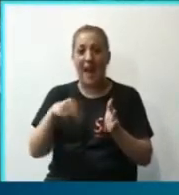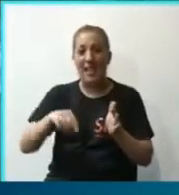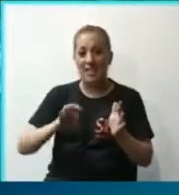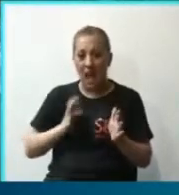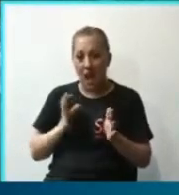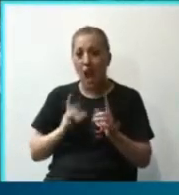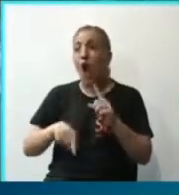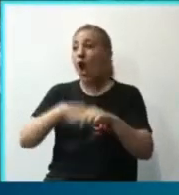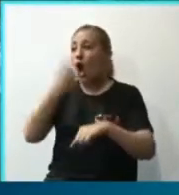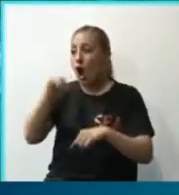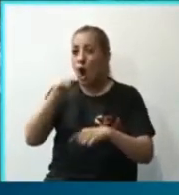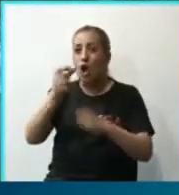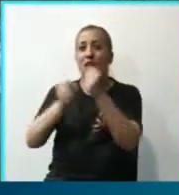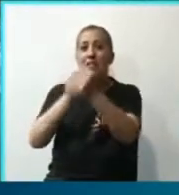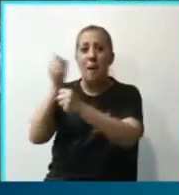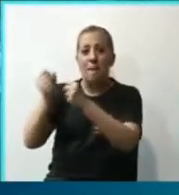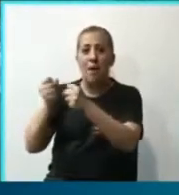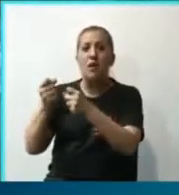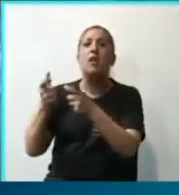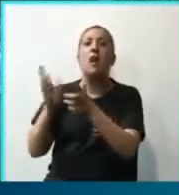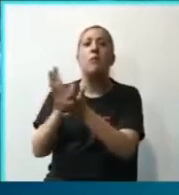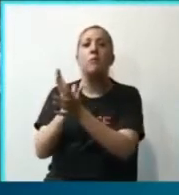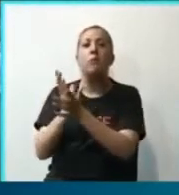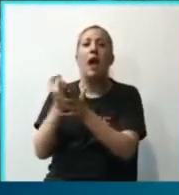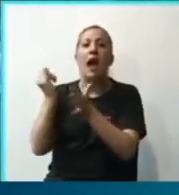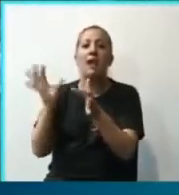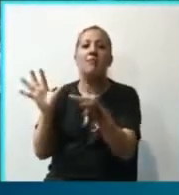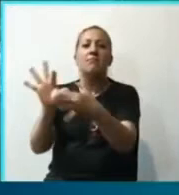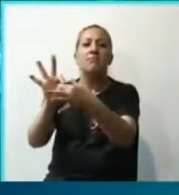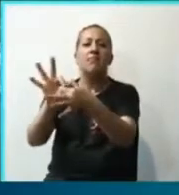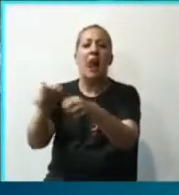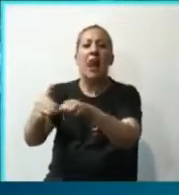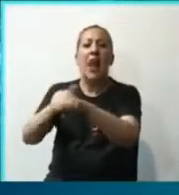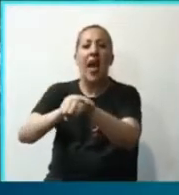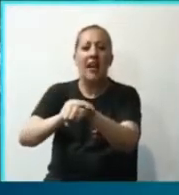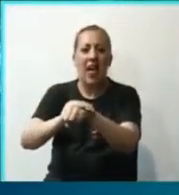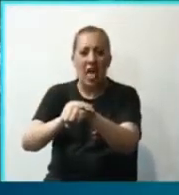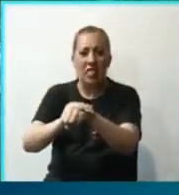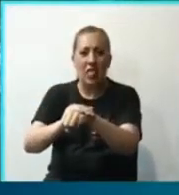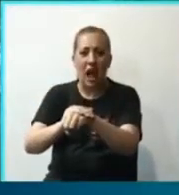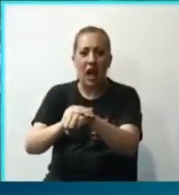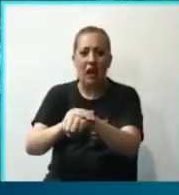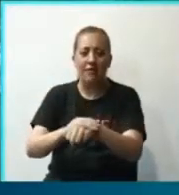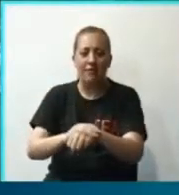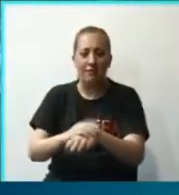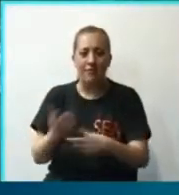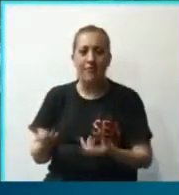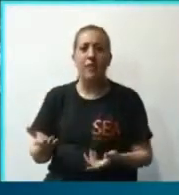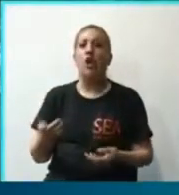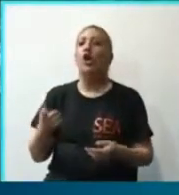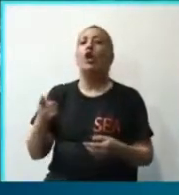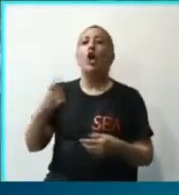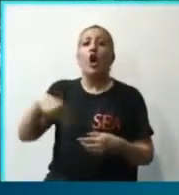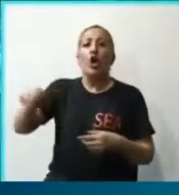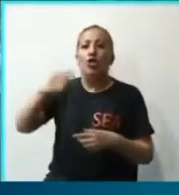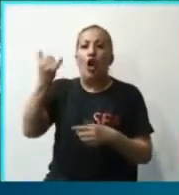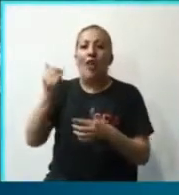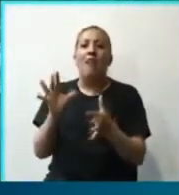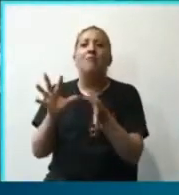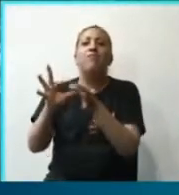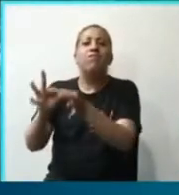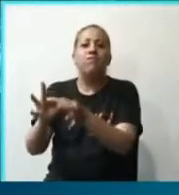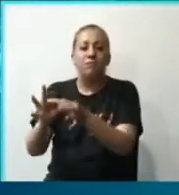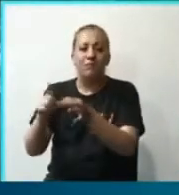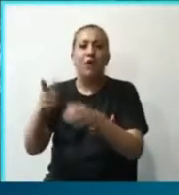empresas, todas aportantes al gobierno de la RETA. Cuando se hace el cruce, todas son aportantes al gobierno